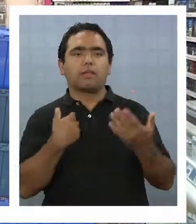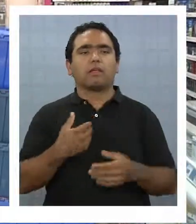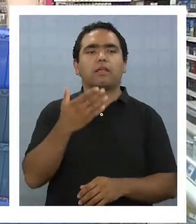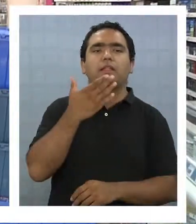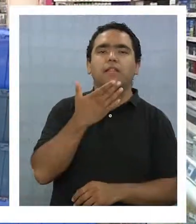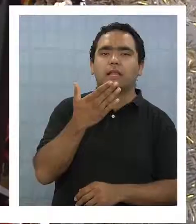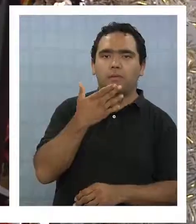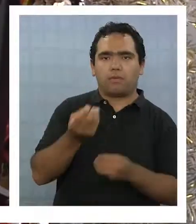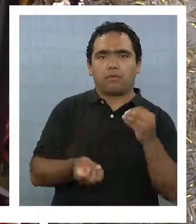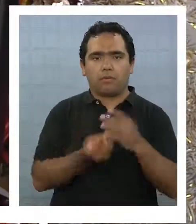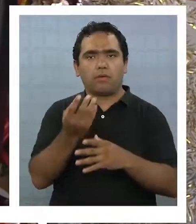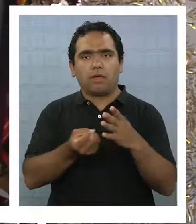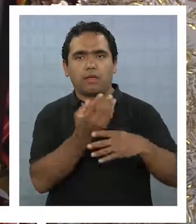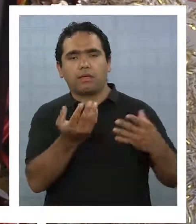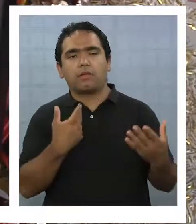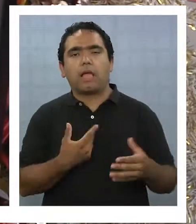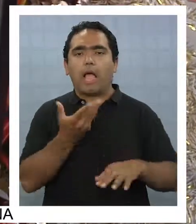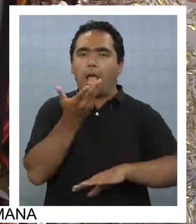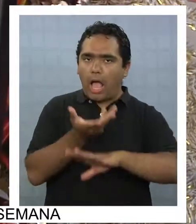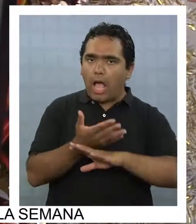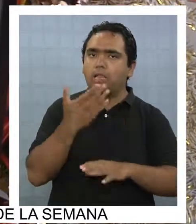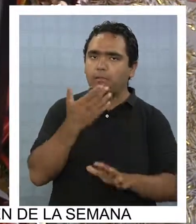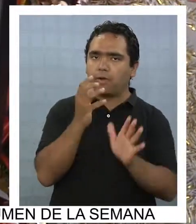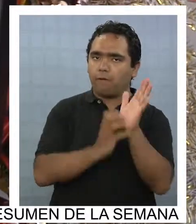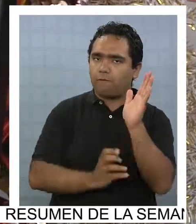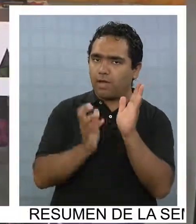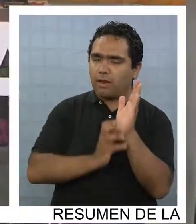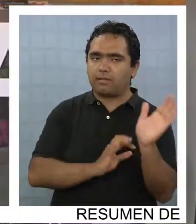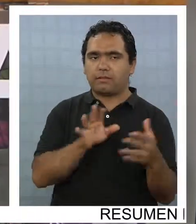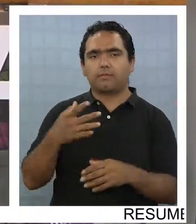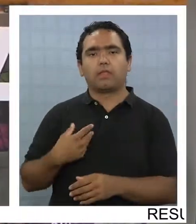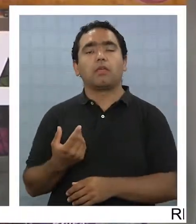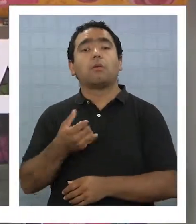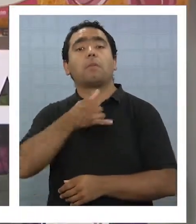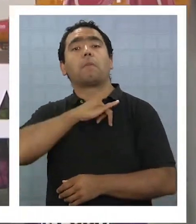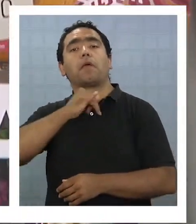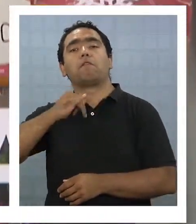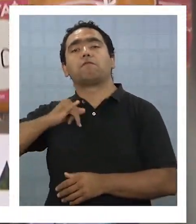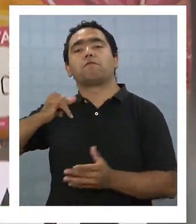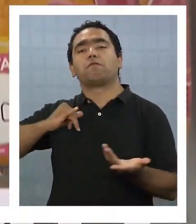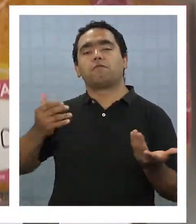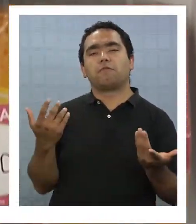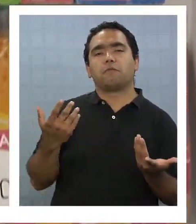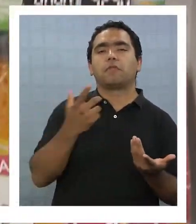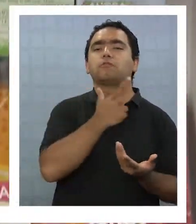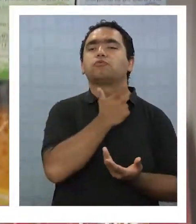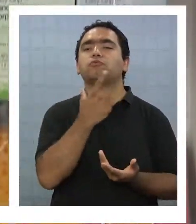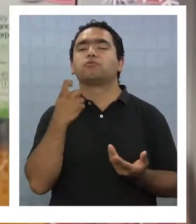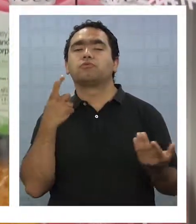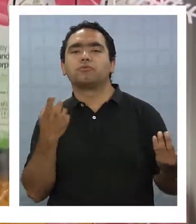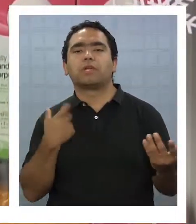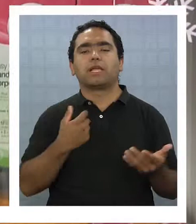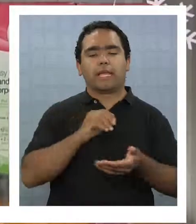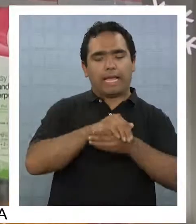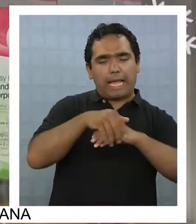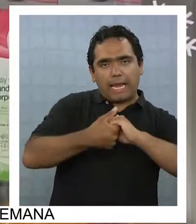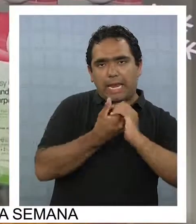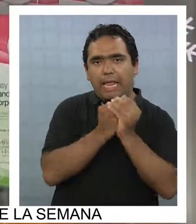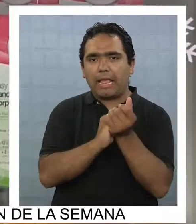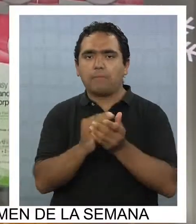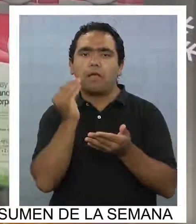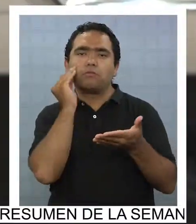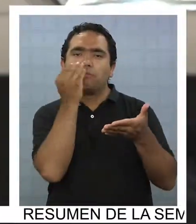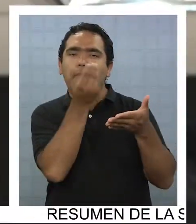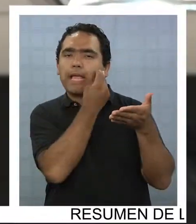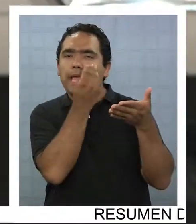hartas novedades... ...y tenemos bastantes ofertas. Perfumes, cremas y maquillaje... ...son los productos más buscados para regalar